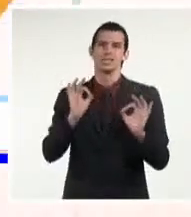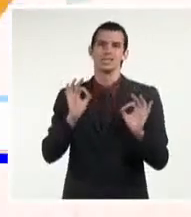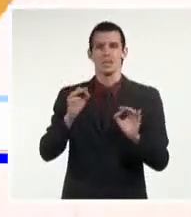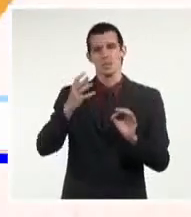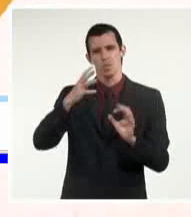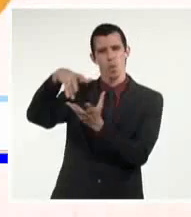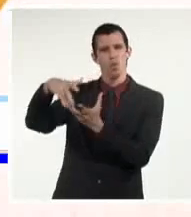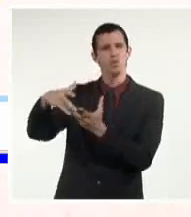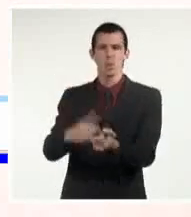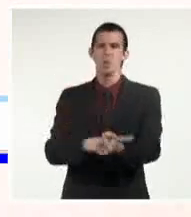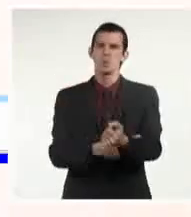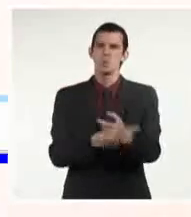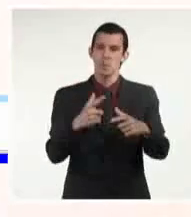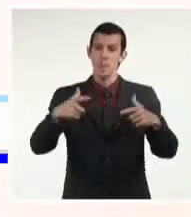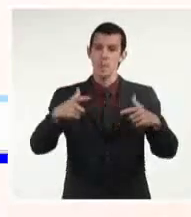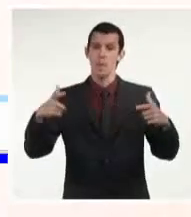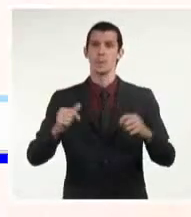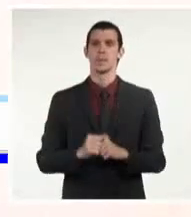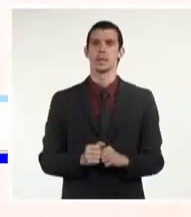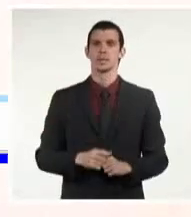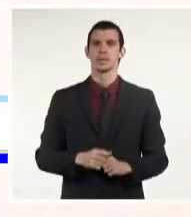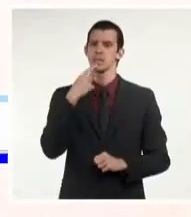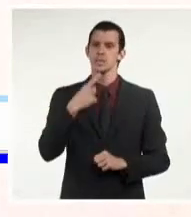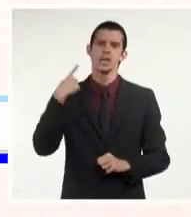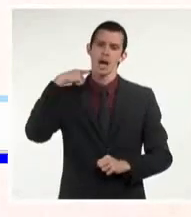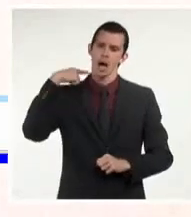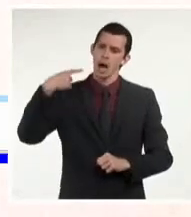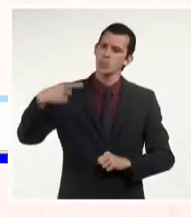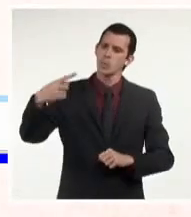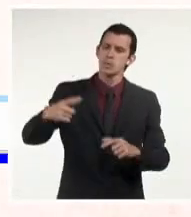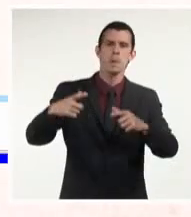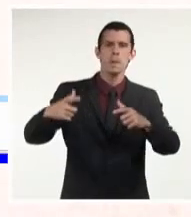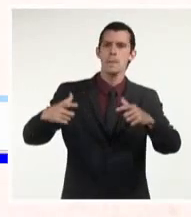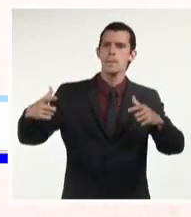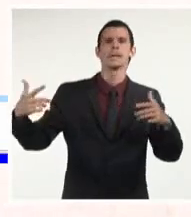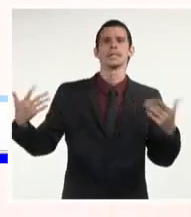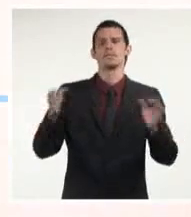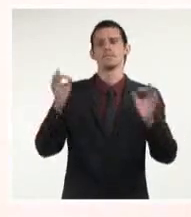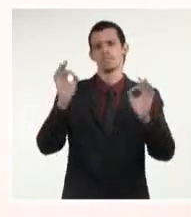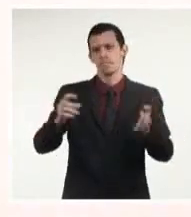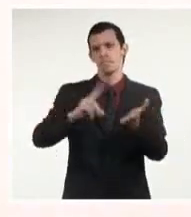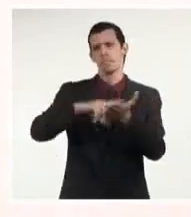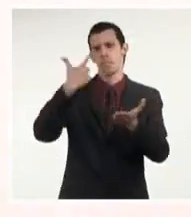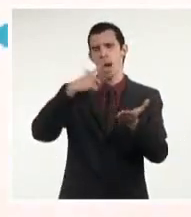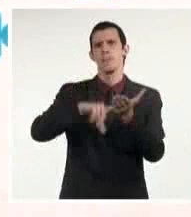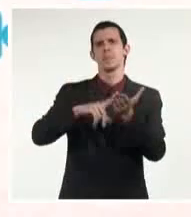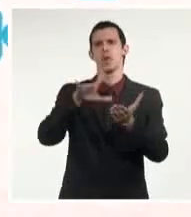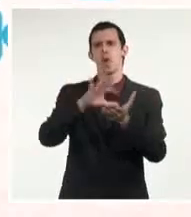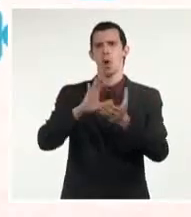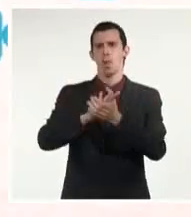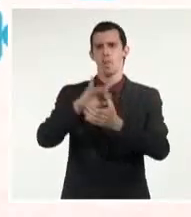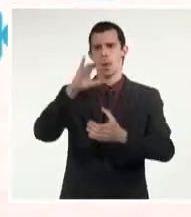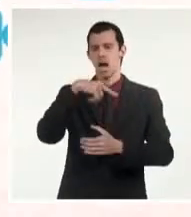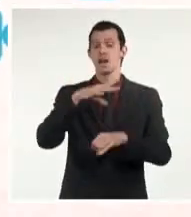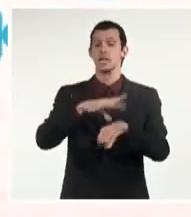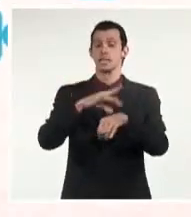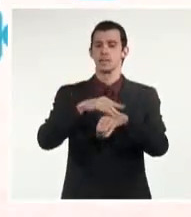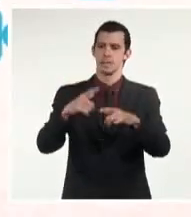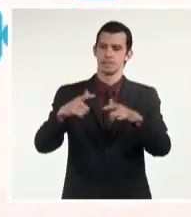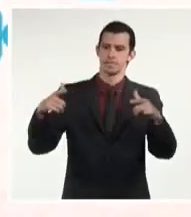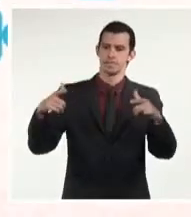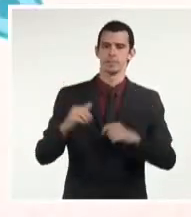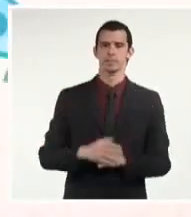recientes aseguran que crece cada año el número de mujeres y hombres contagiados con este patógeno, que constituye una de las primeras